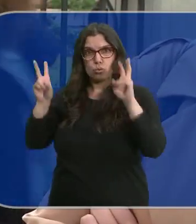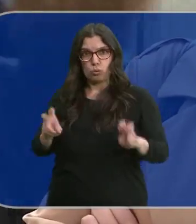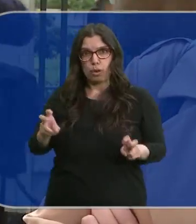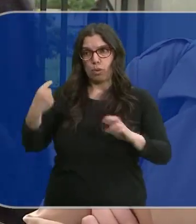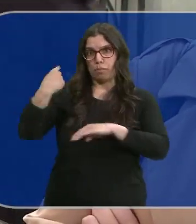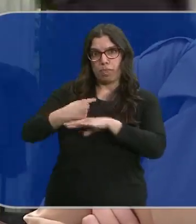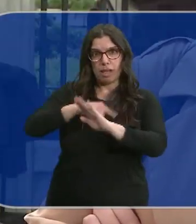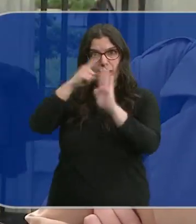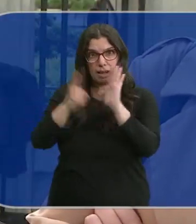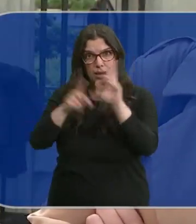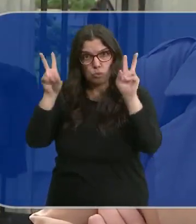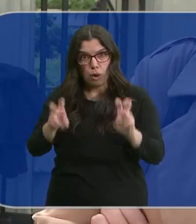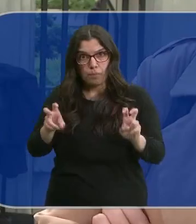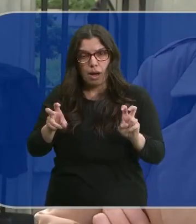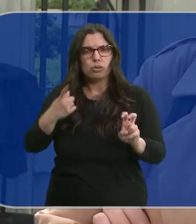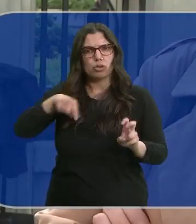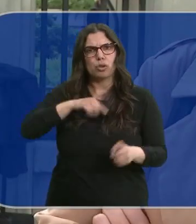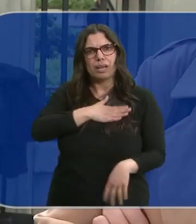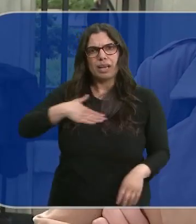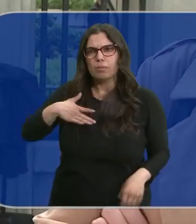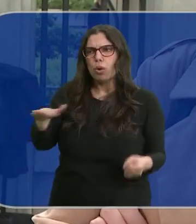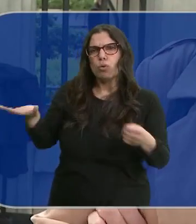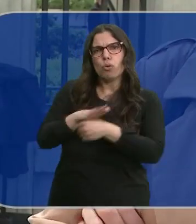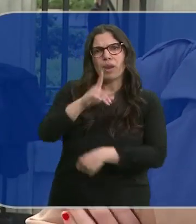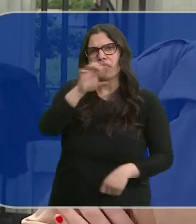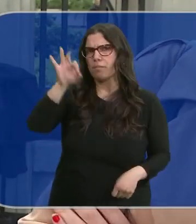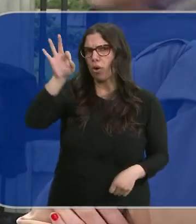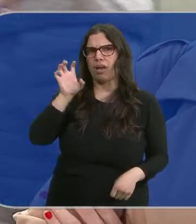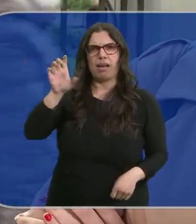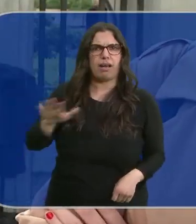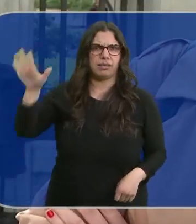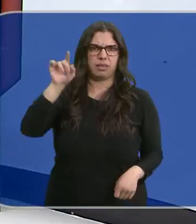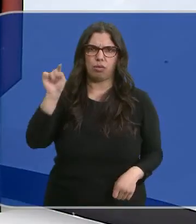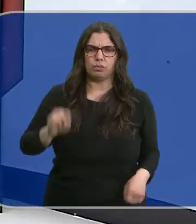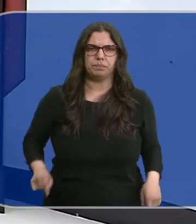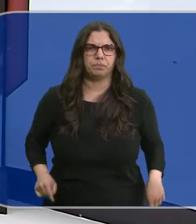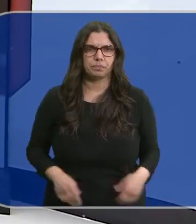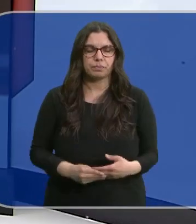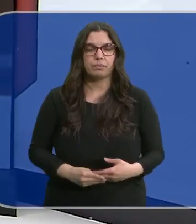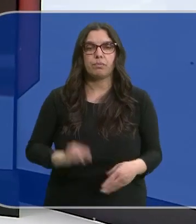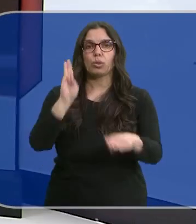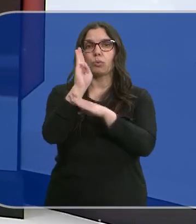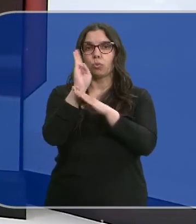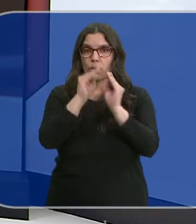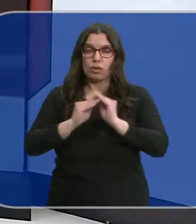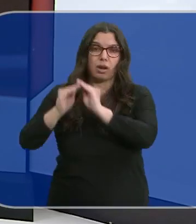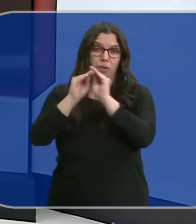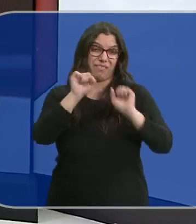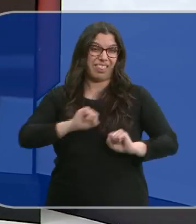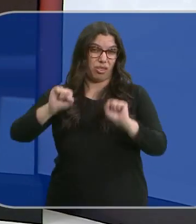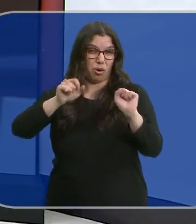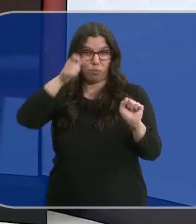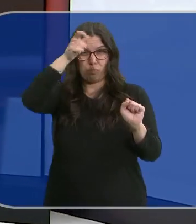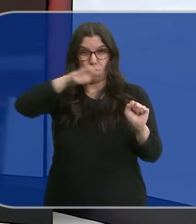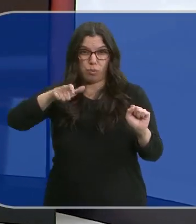establece la LOSU, queremos y exigimos que sea financiado al 100% por el Estado. El Procurador del Común, el defensor del